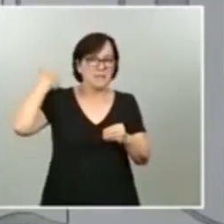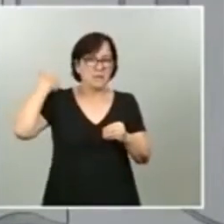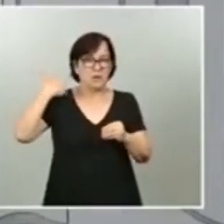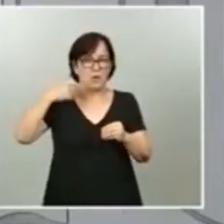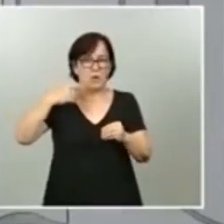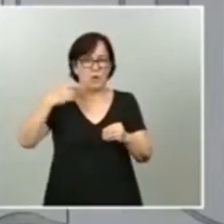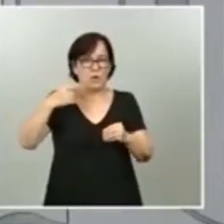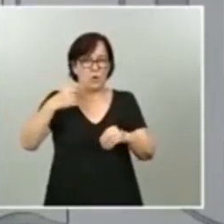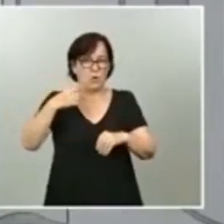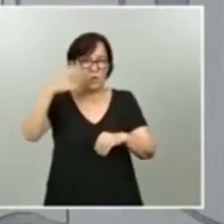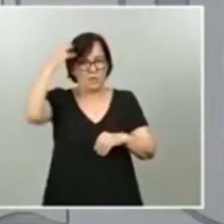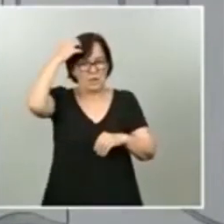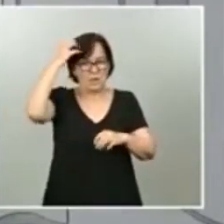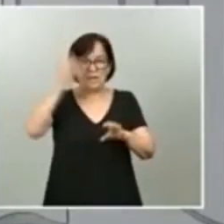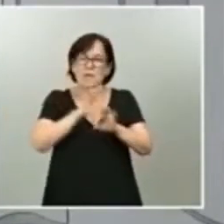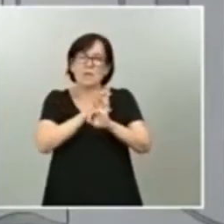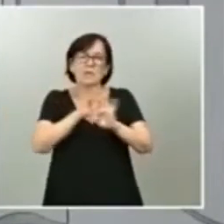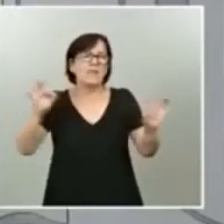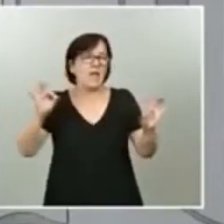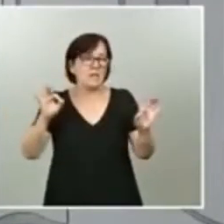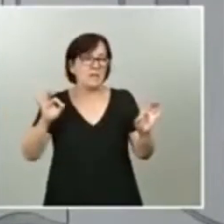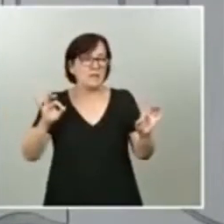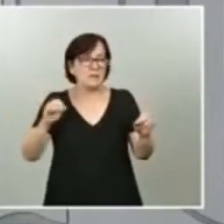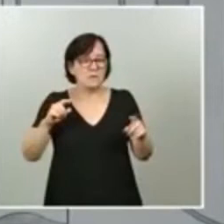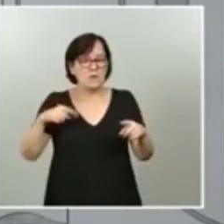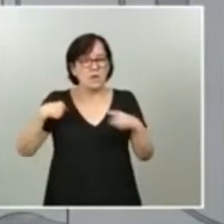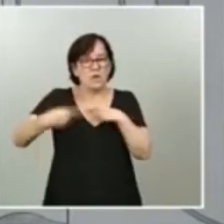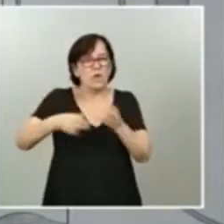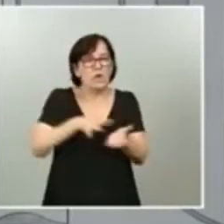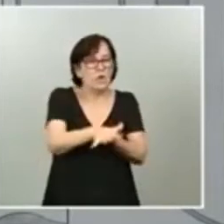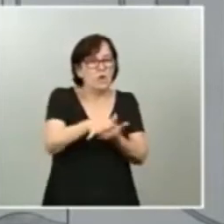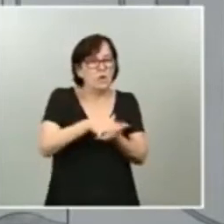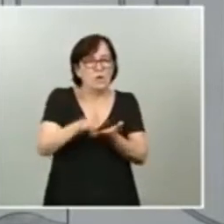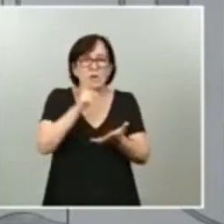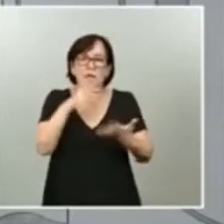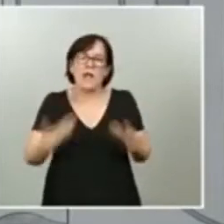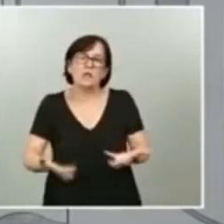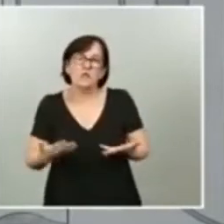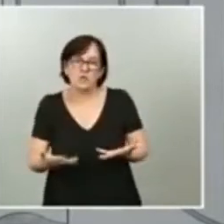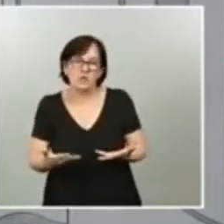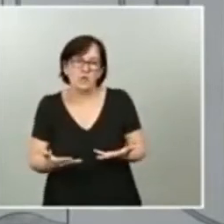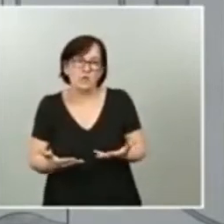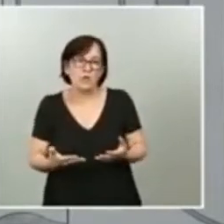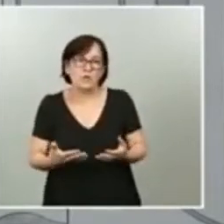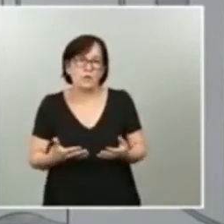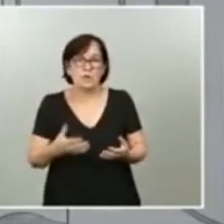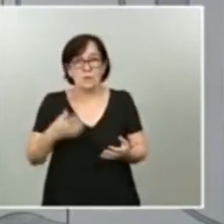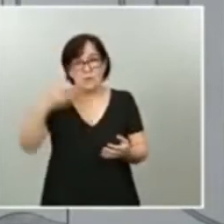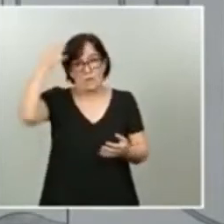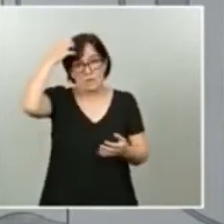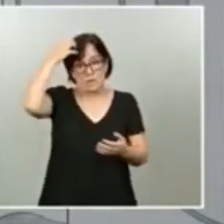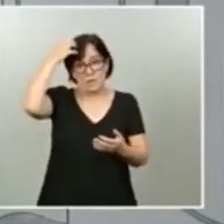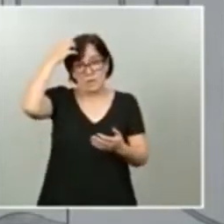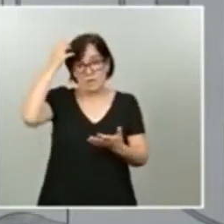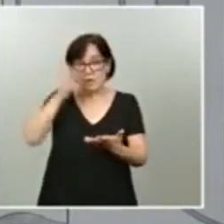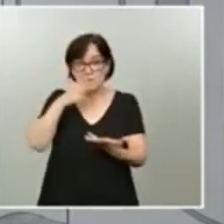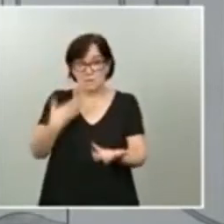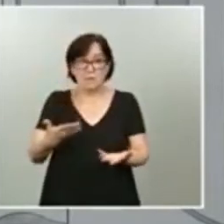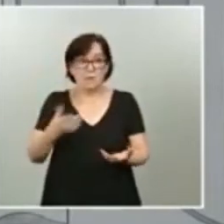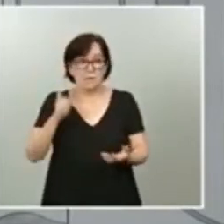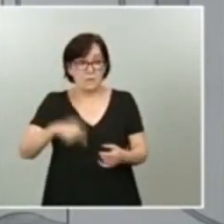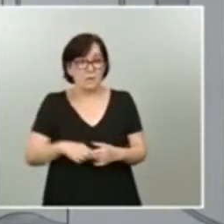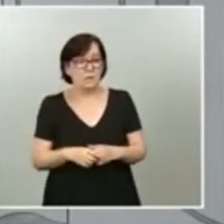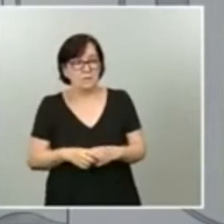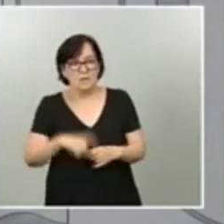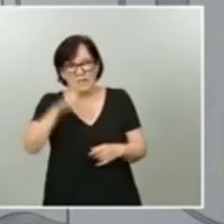para nada, tiene repercusión ni impacto en el actual jefe del Estado que además recuerdan